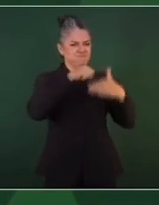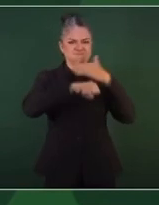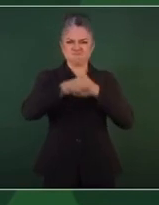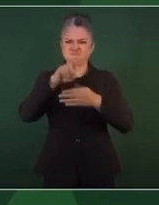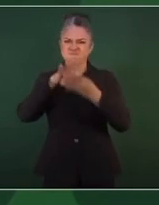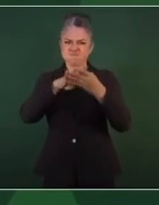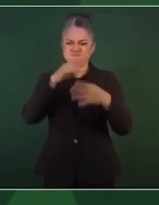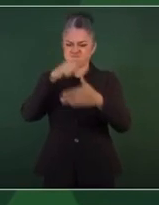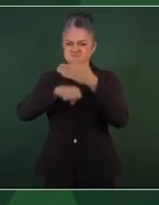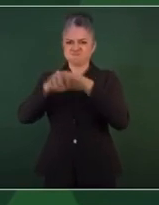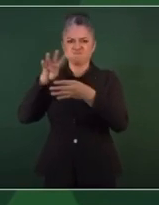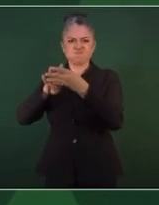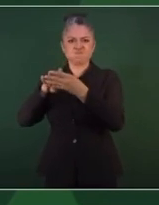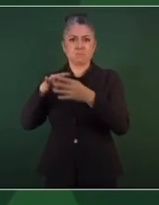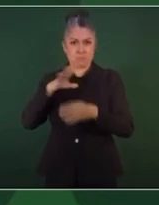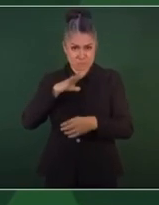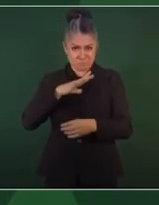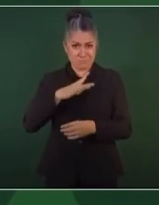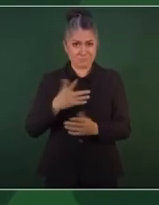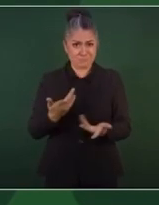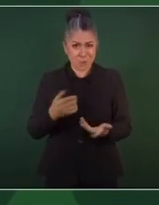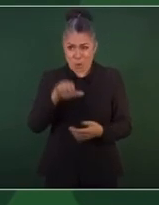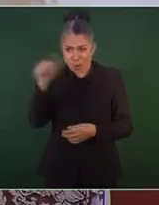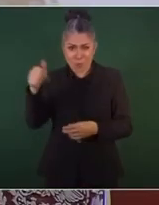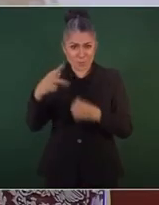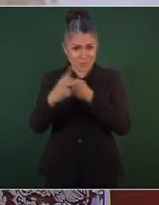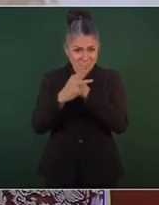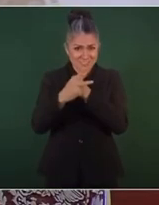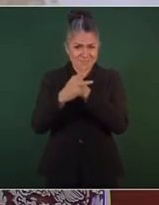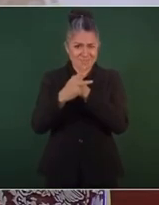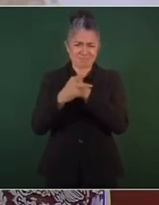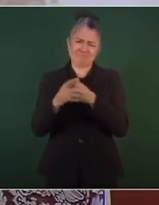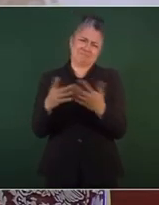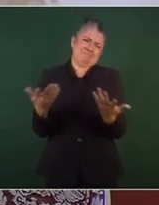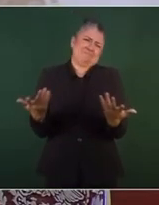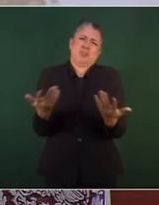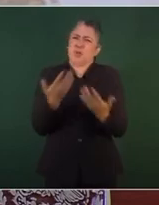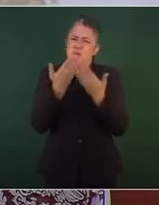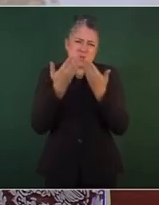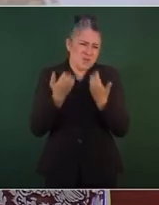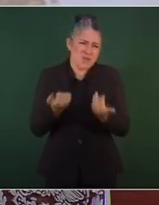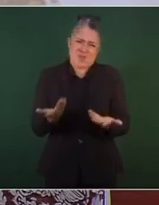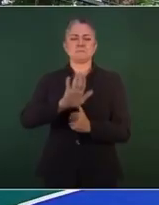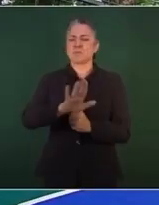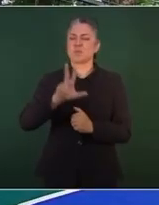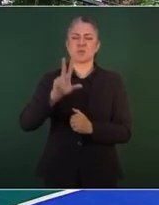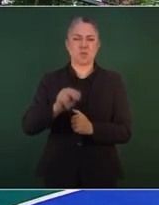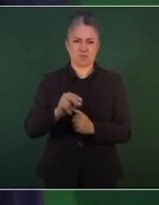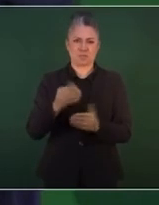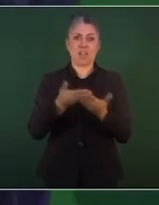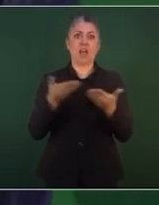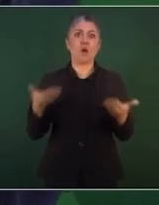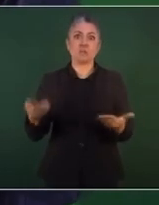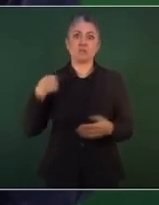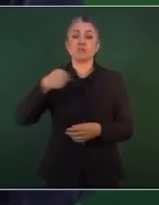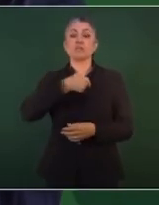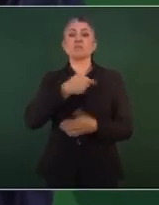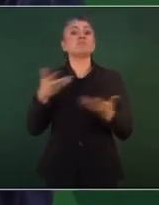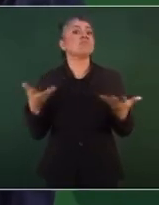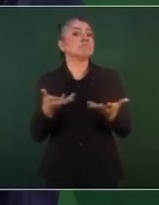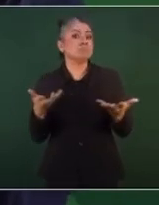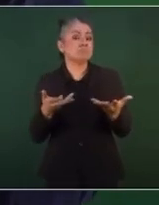en ningún lado. Ahora lo que estamos haciendo,